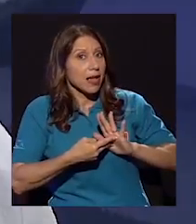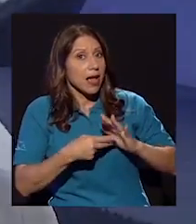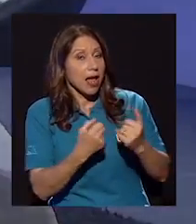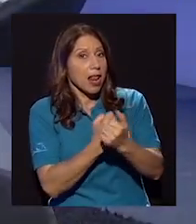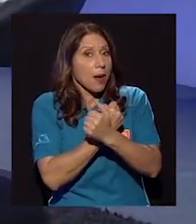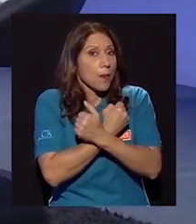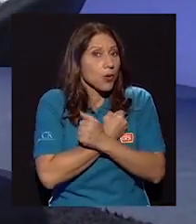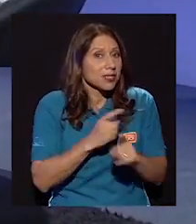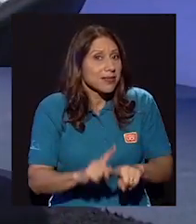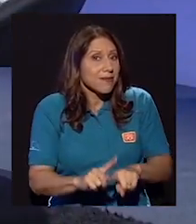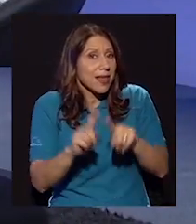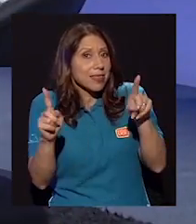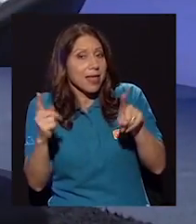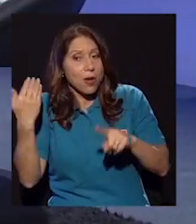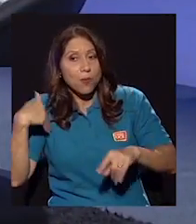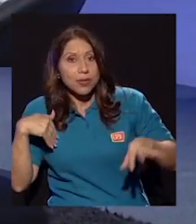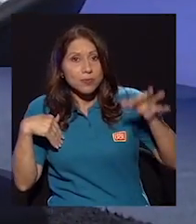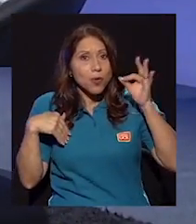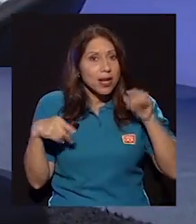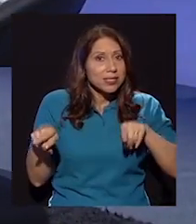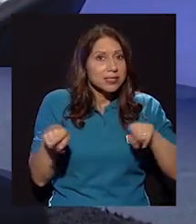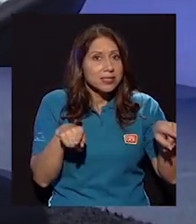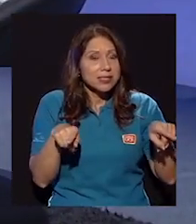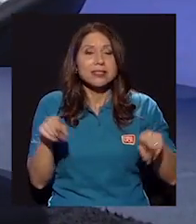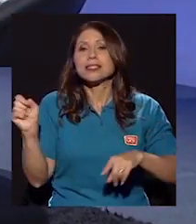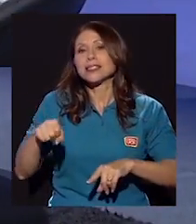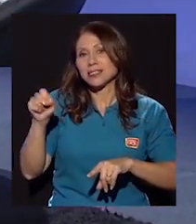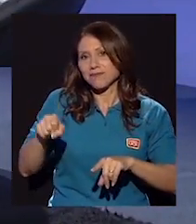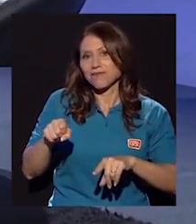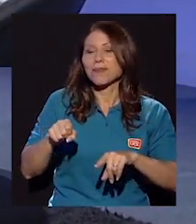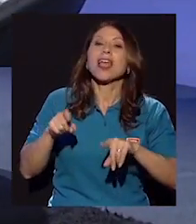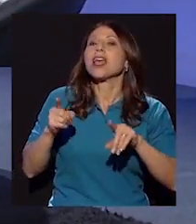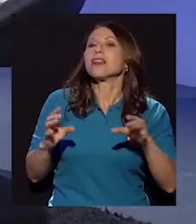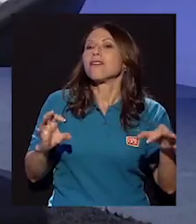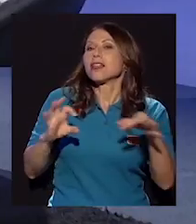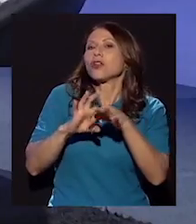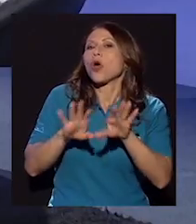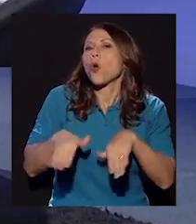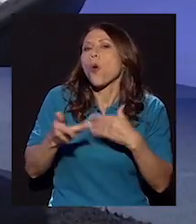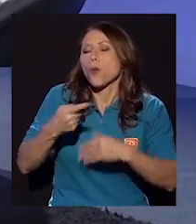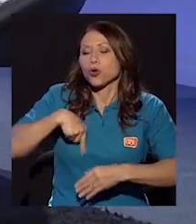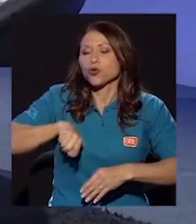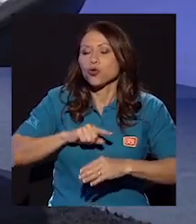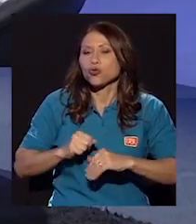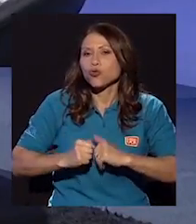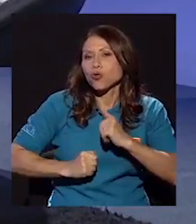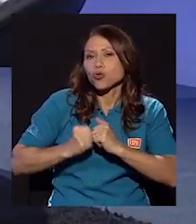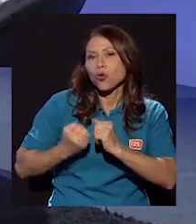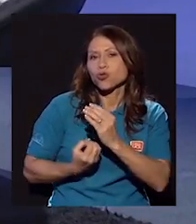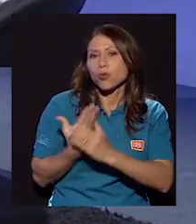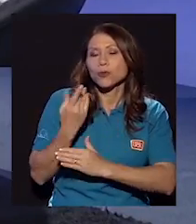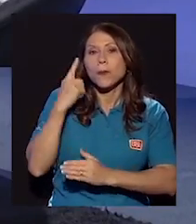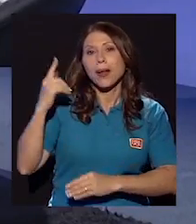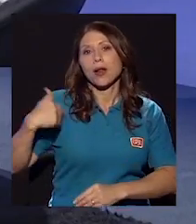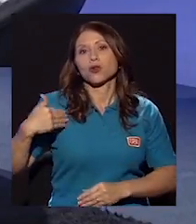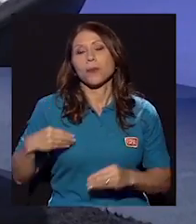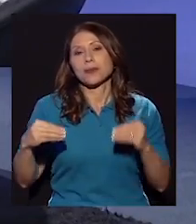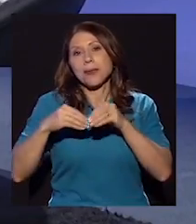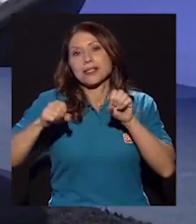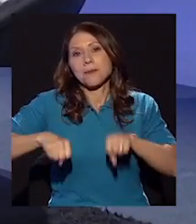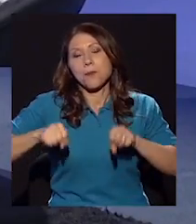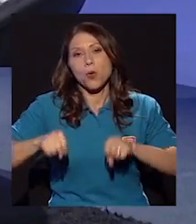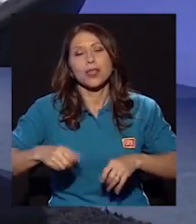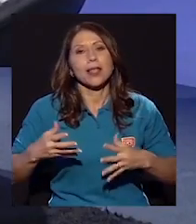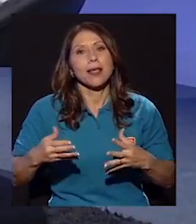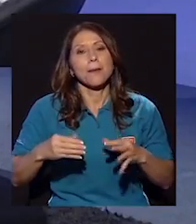hombres que para las mujeres. Sí. En términos de cómo nos construimos, para los hombres es mucho más importante, por ejemplo, la capacidad